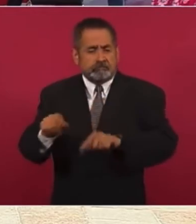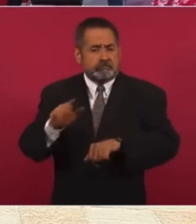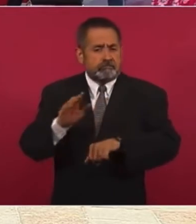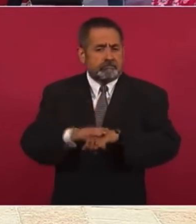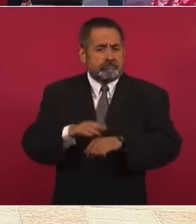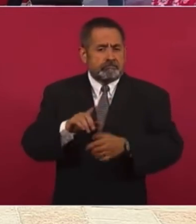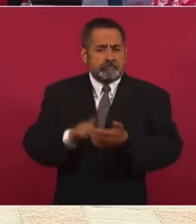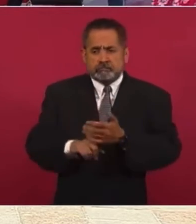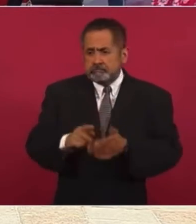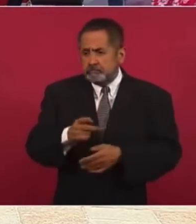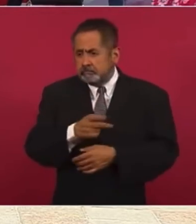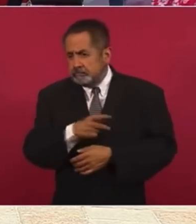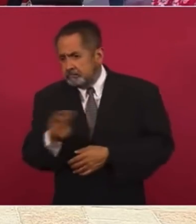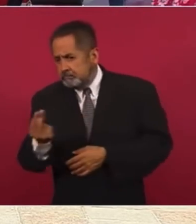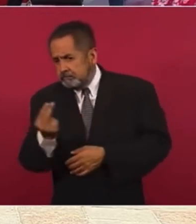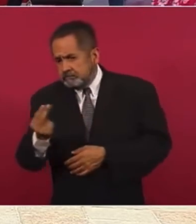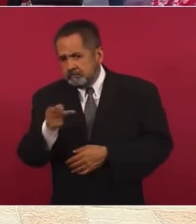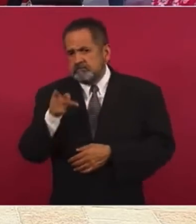necesitados.